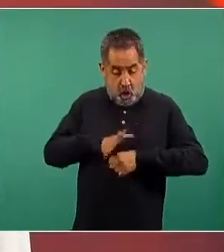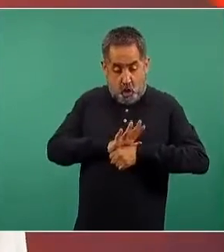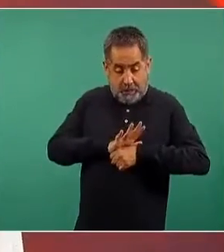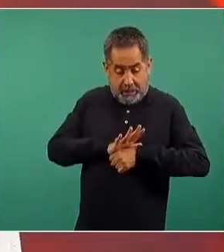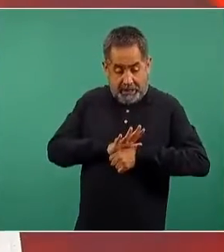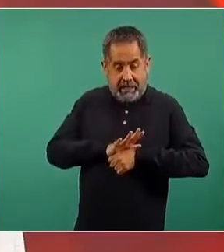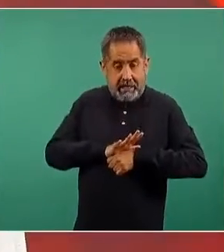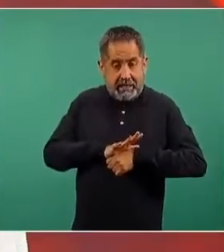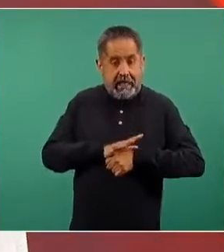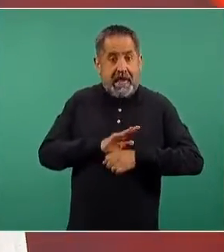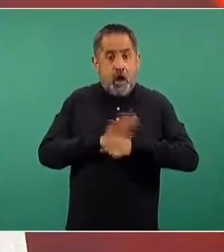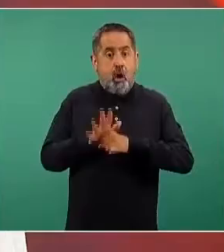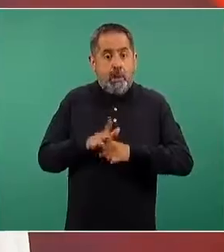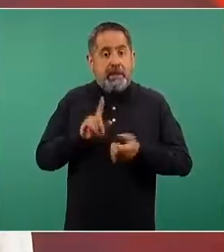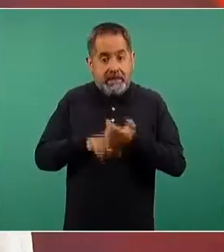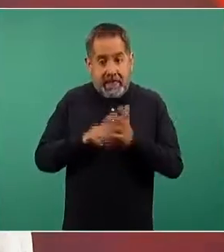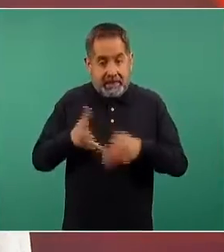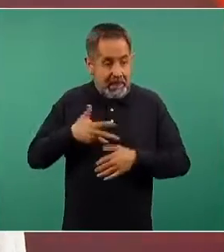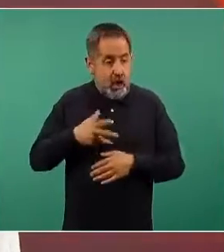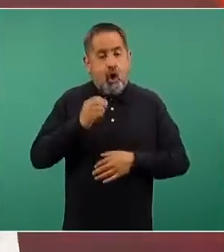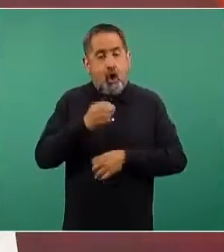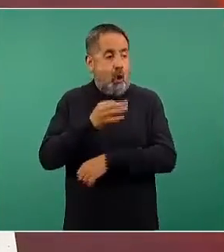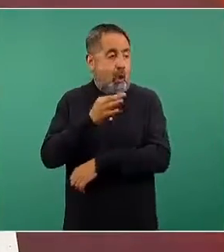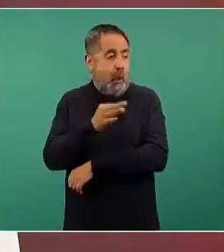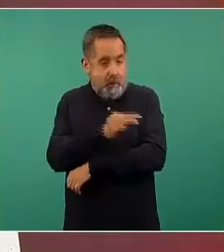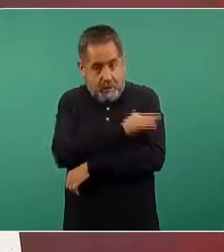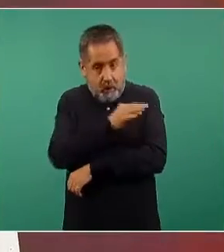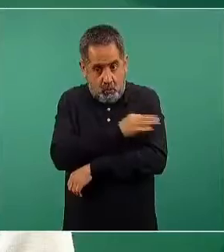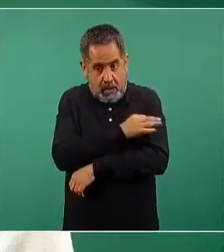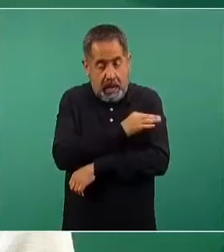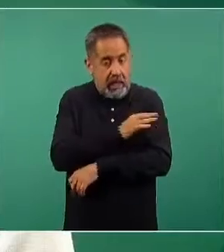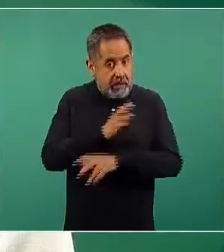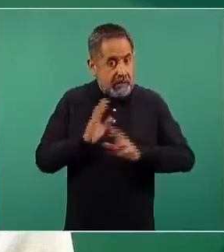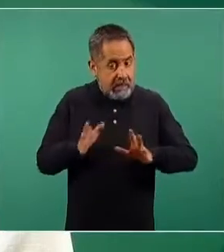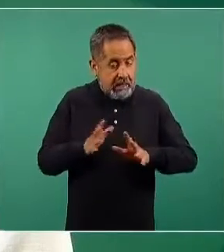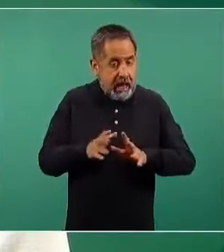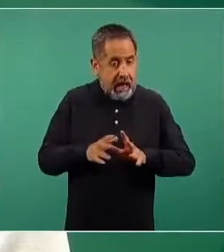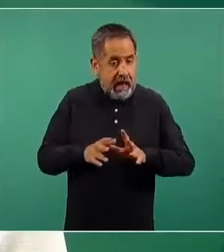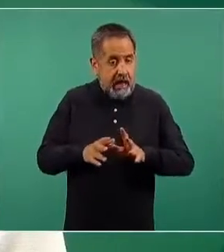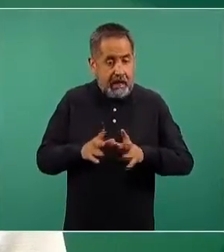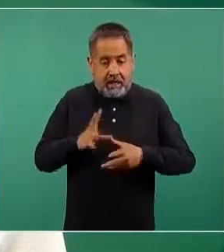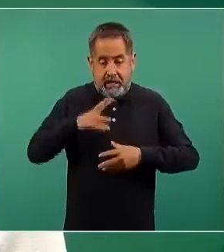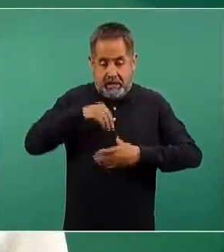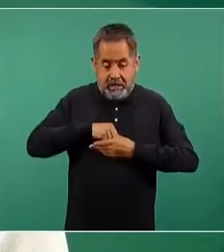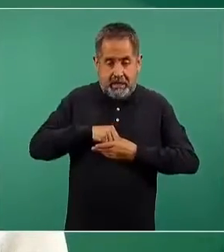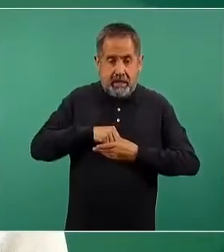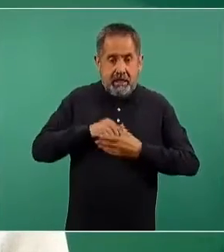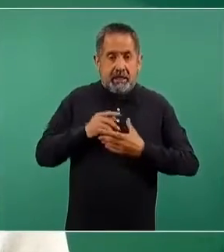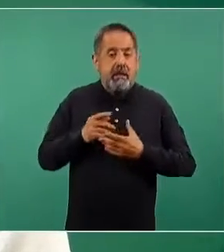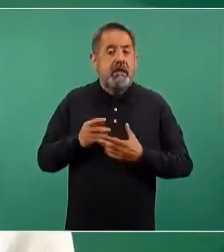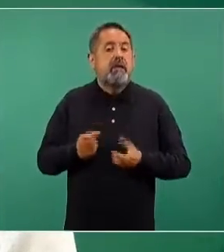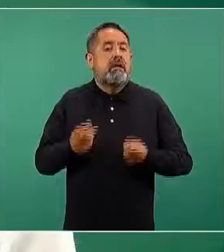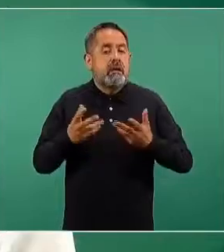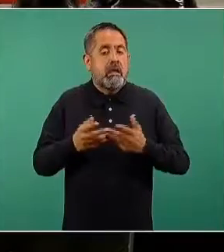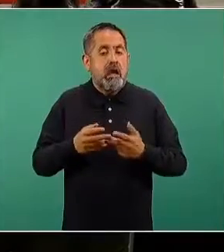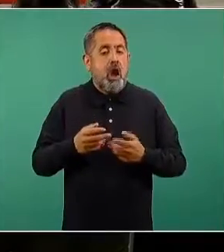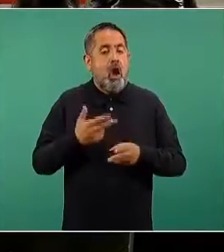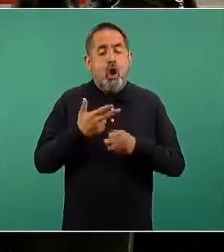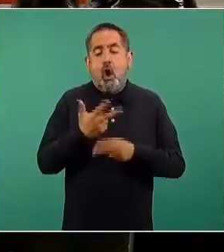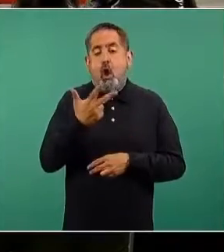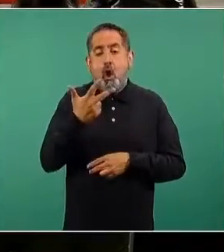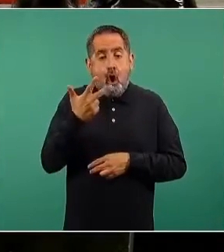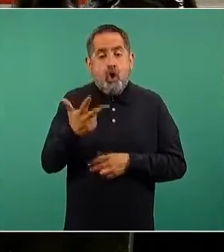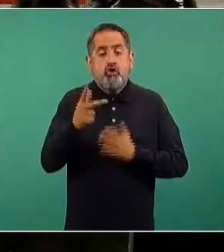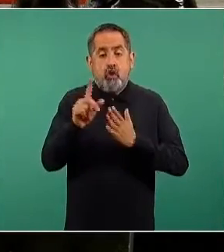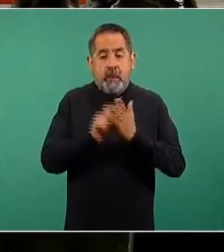meses atrás, o que fueron vacunadas por el periodo que lleva la vacunación, incluyendo los ensayos clínicos, hasta ocho